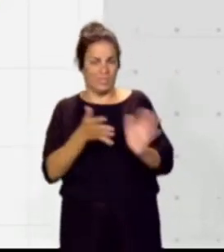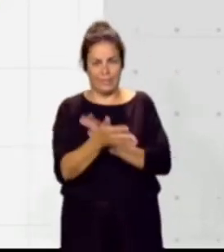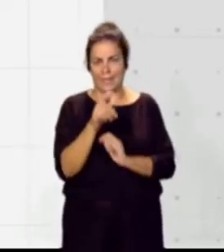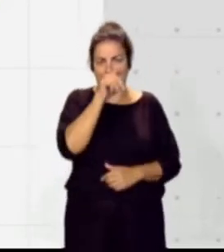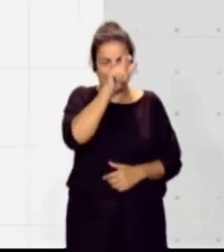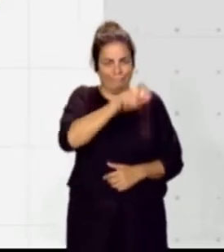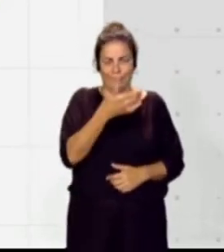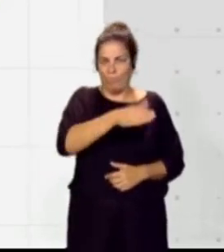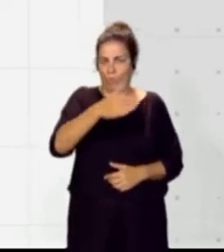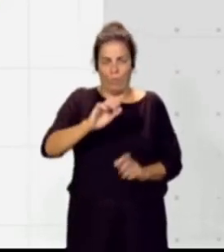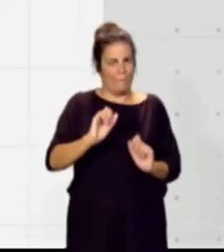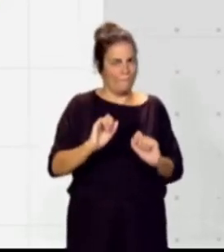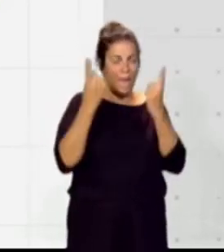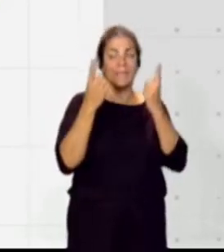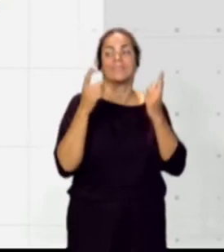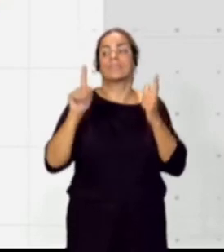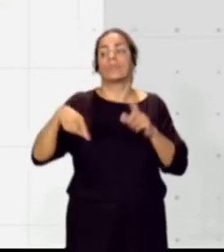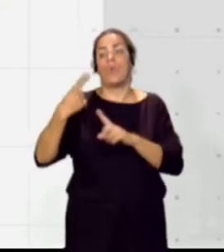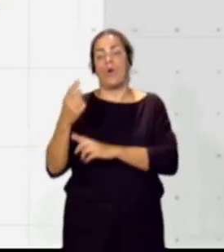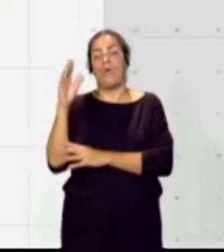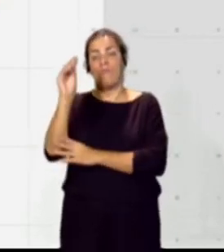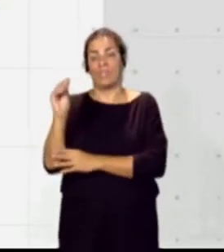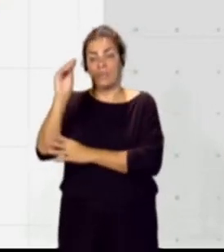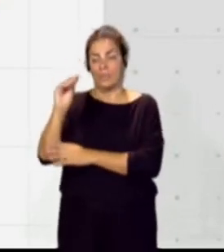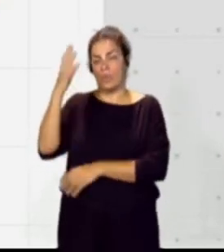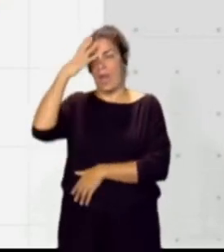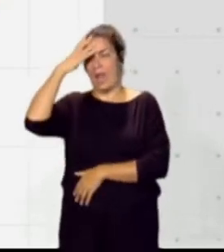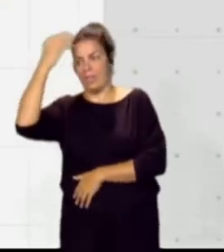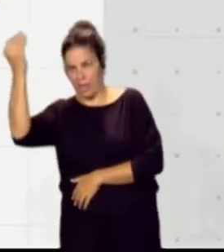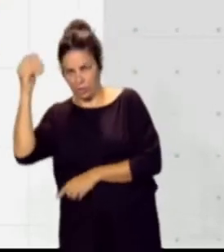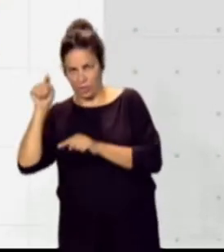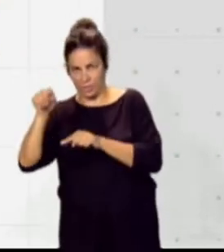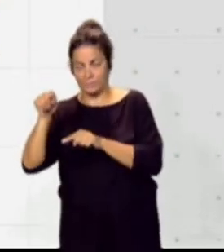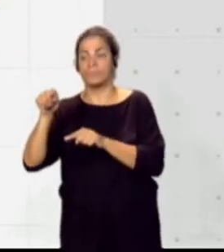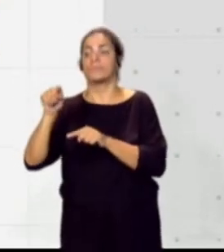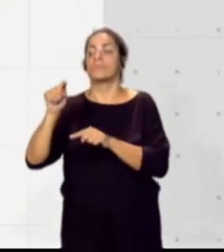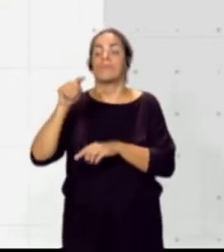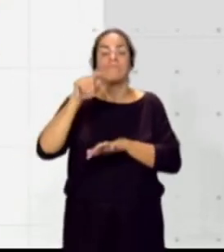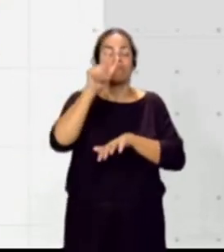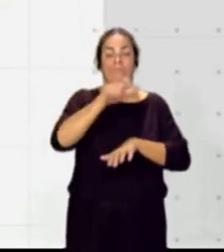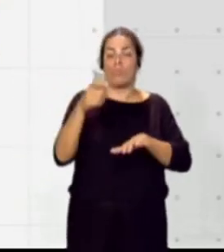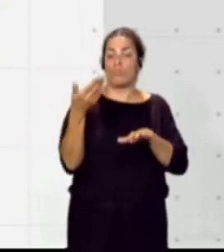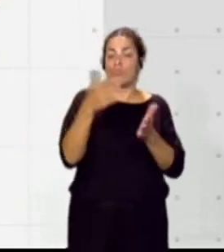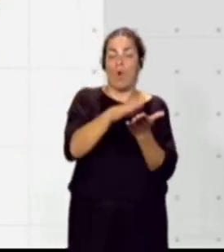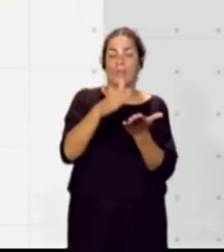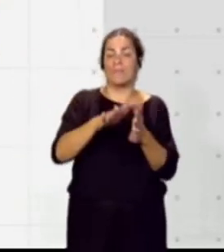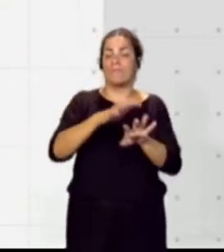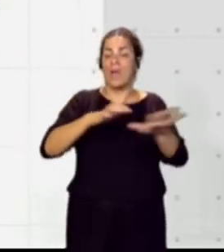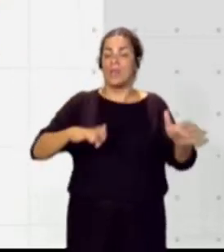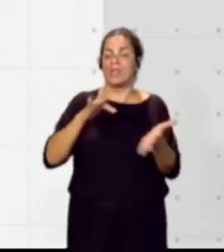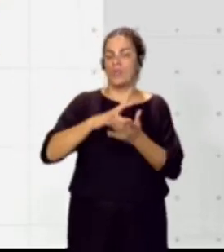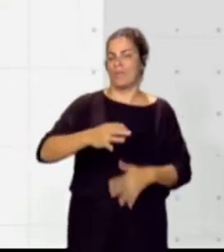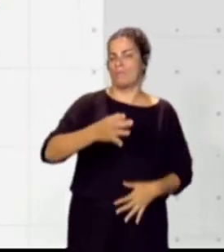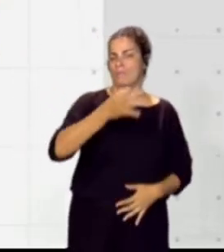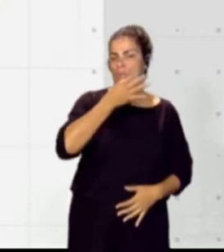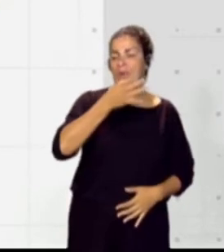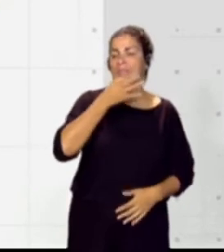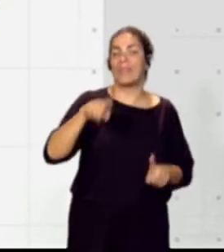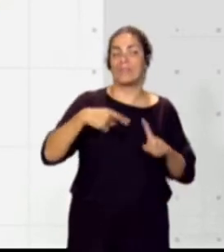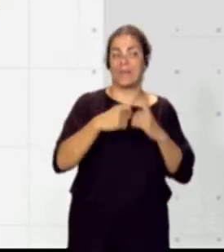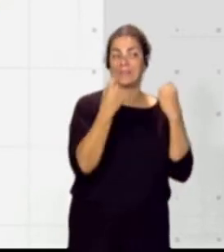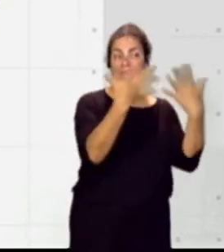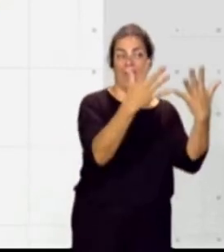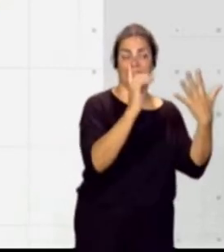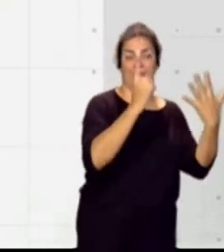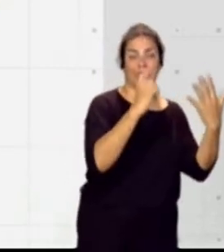registraron, seguidas por Fuerteventura y Lanzarote. La mayoría de las muertes tuvieron lugar por la tarde y en 7 de cada 10